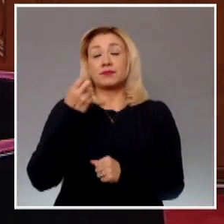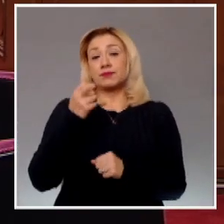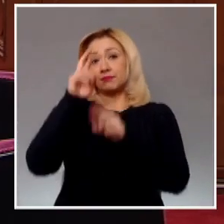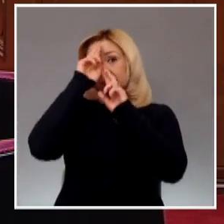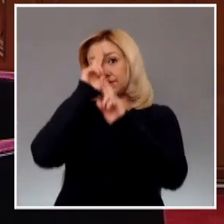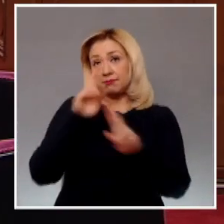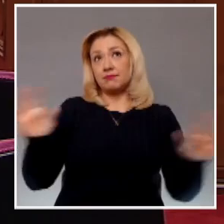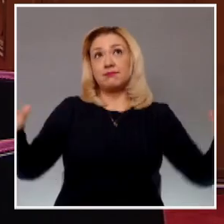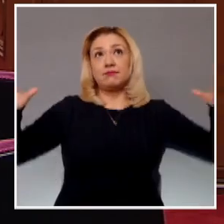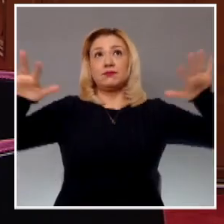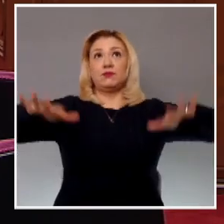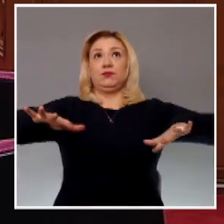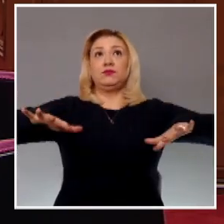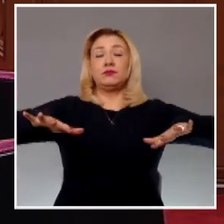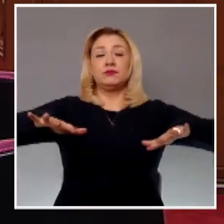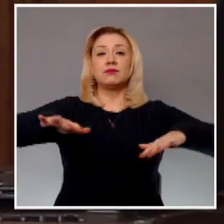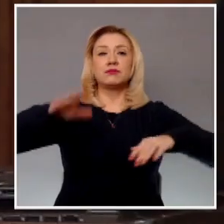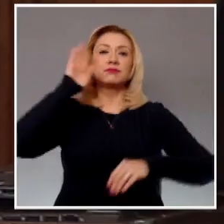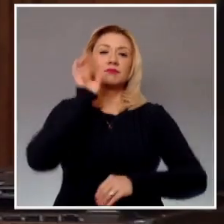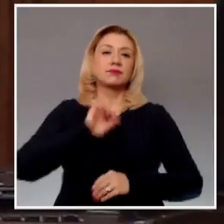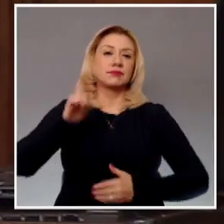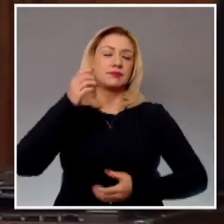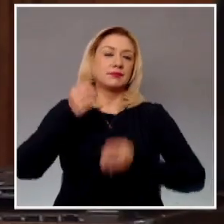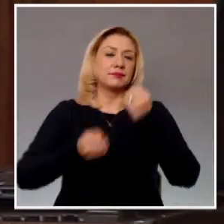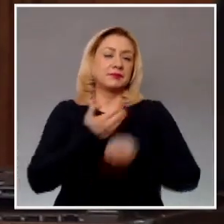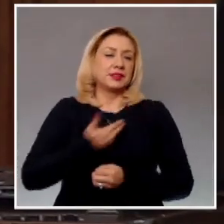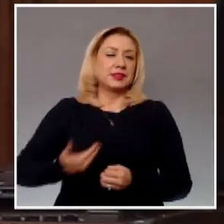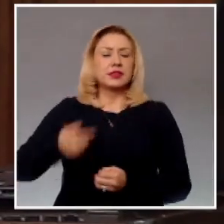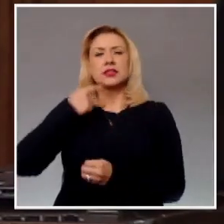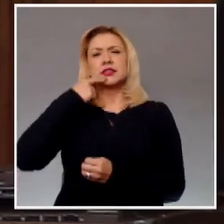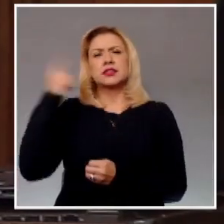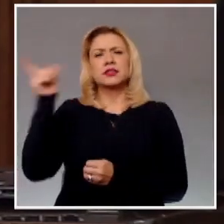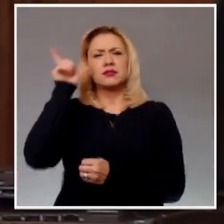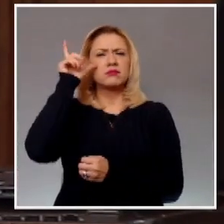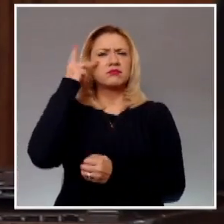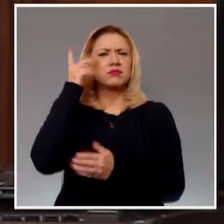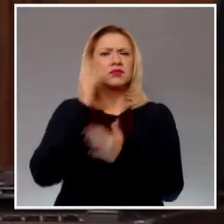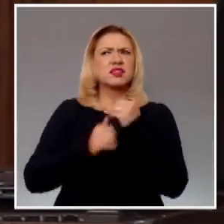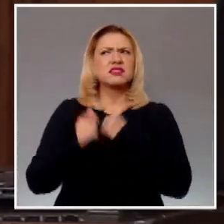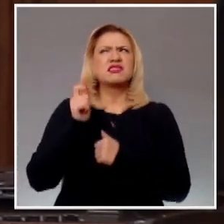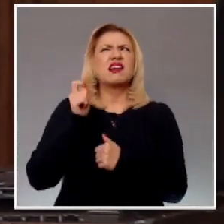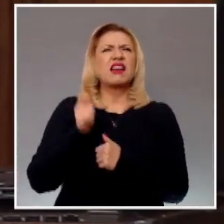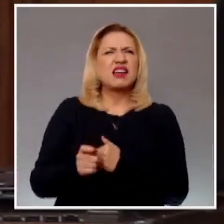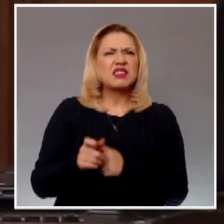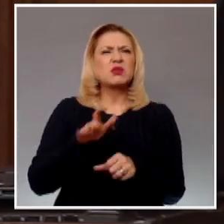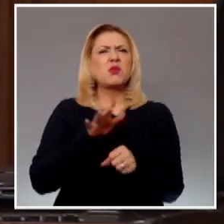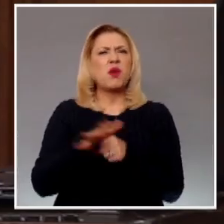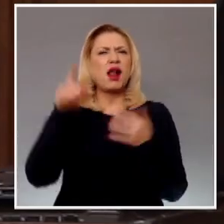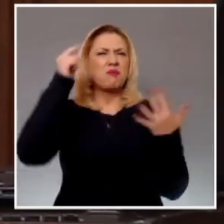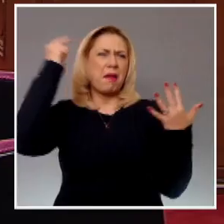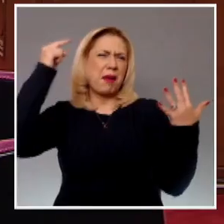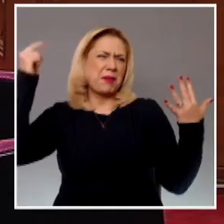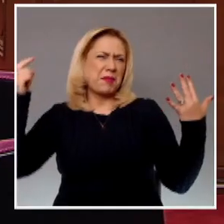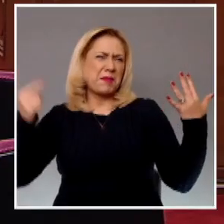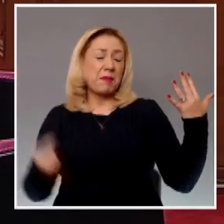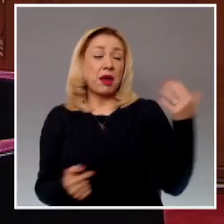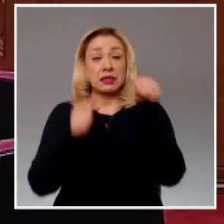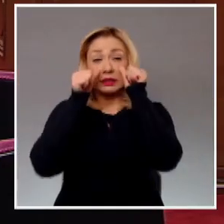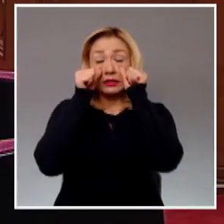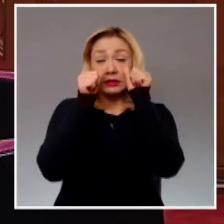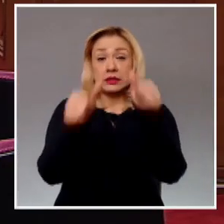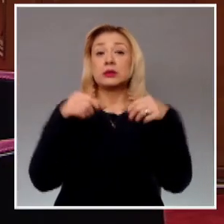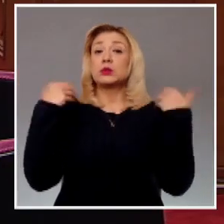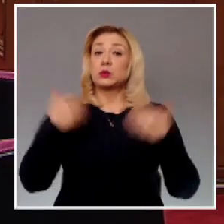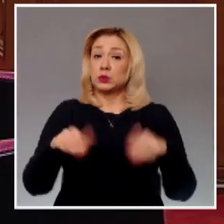algunos asuntos que resolverá la Corte en este periodo y que son relevantes para el ejercicio de derechos y la definición de pesos y contrapesos establecidos en la